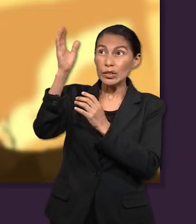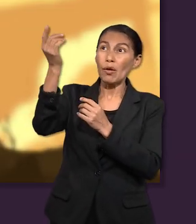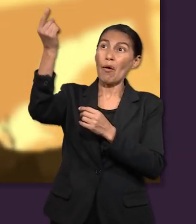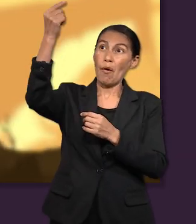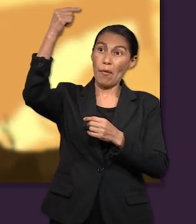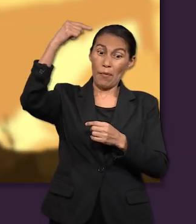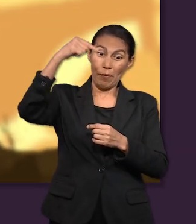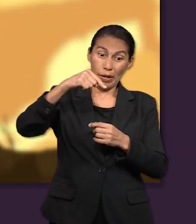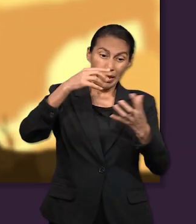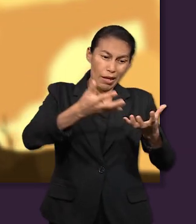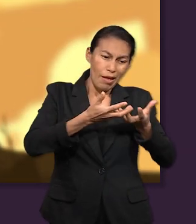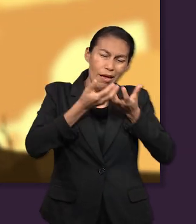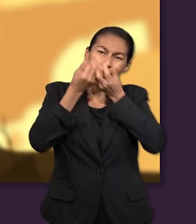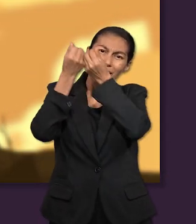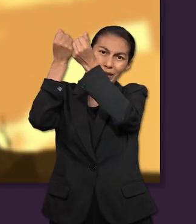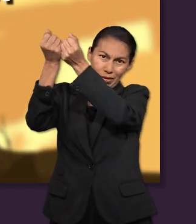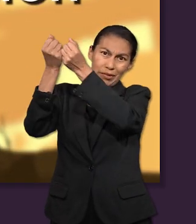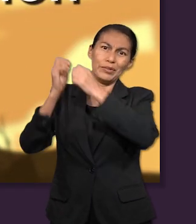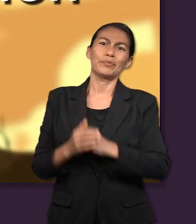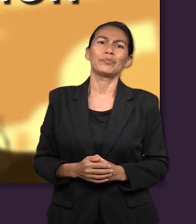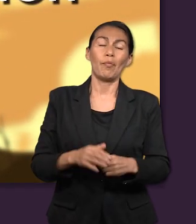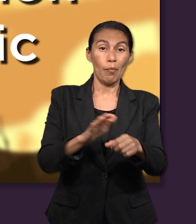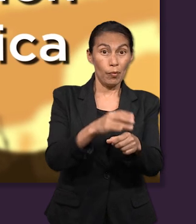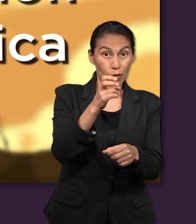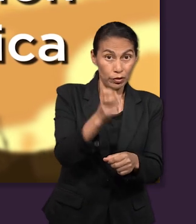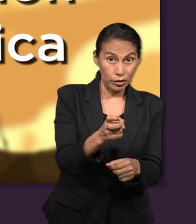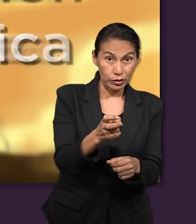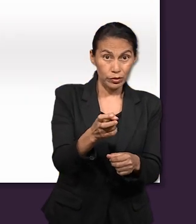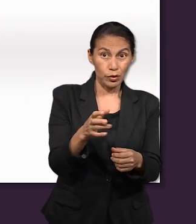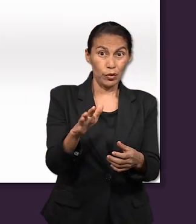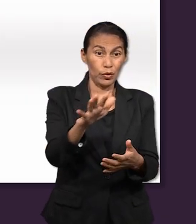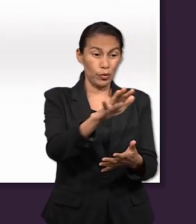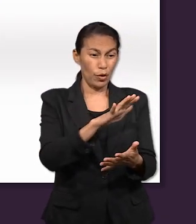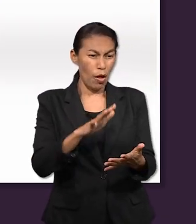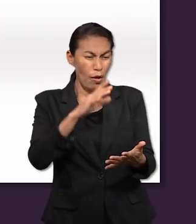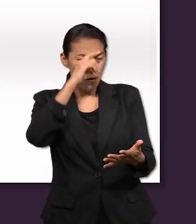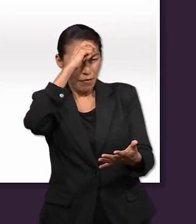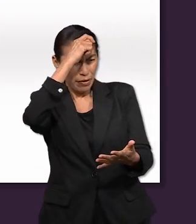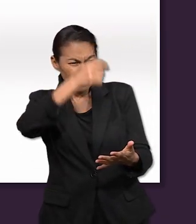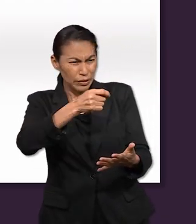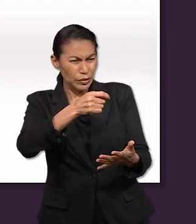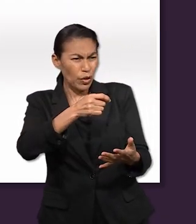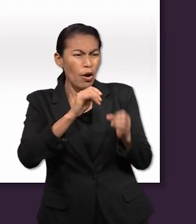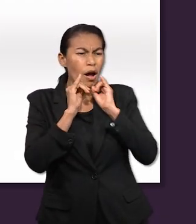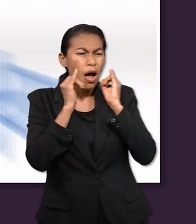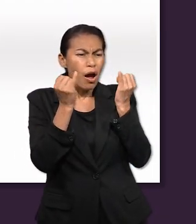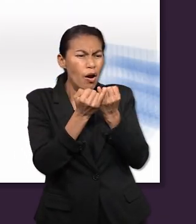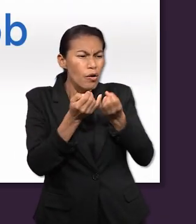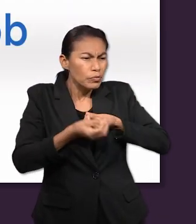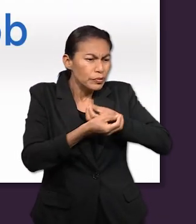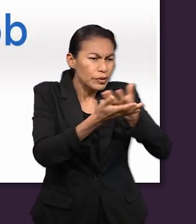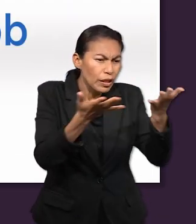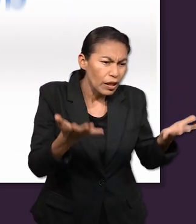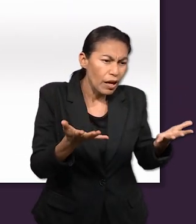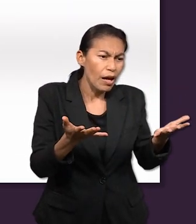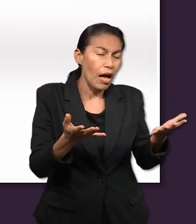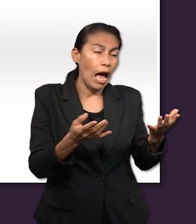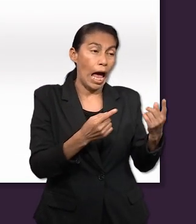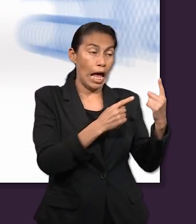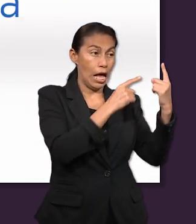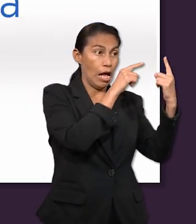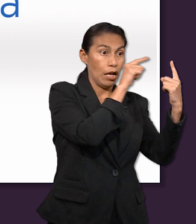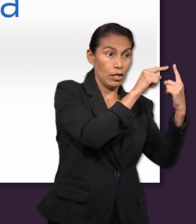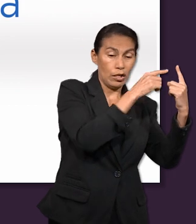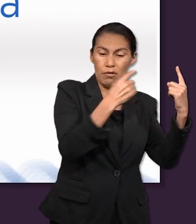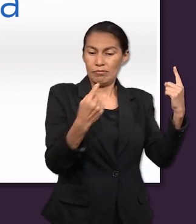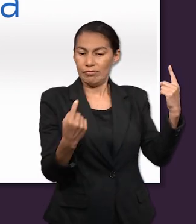venida del rey nesiánico y la salvación escatológica. Por lo tanto, el texto de la bendición de Jacob, a medida